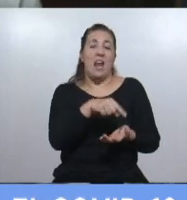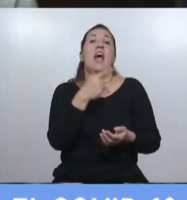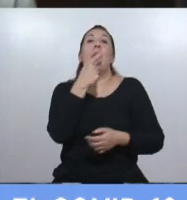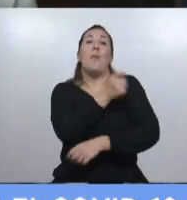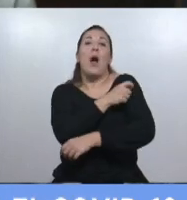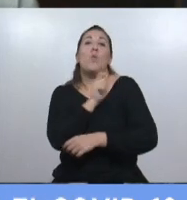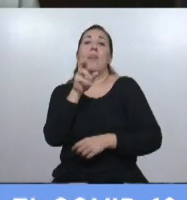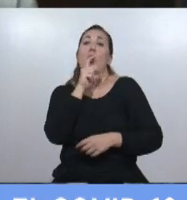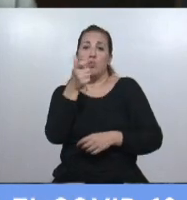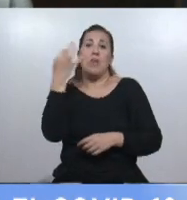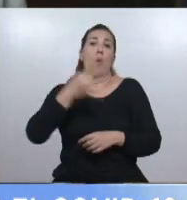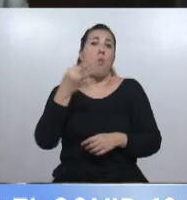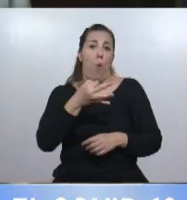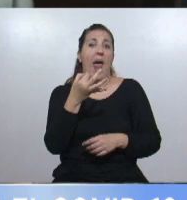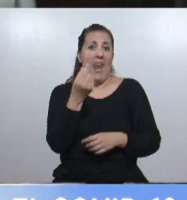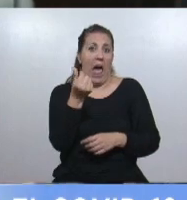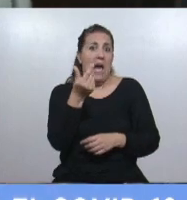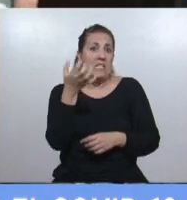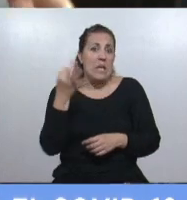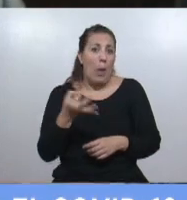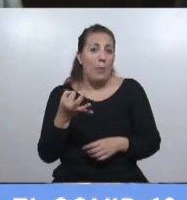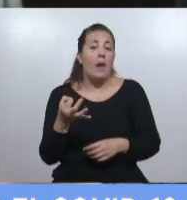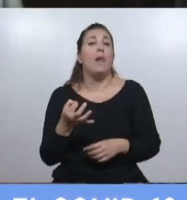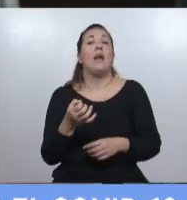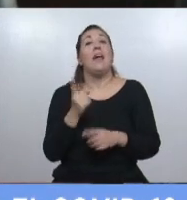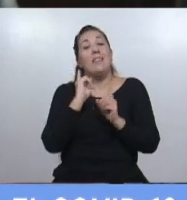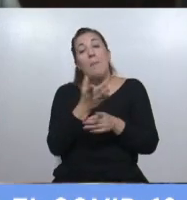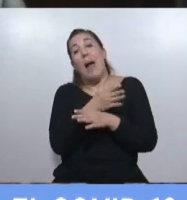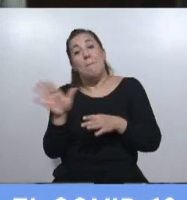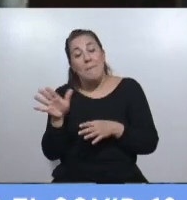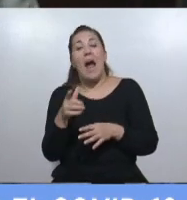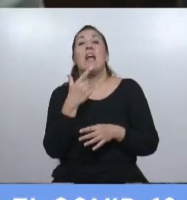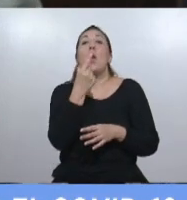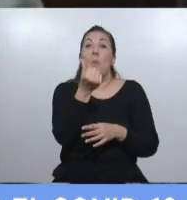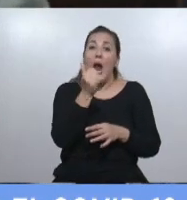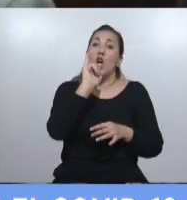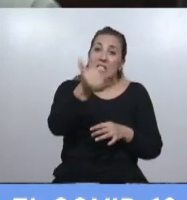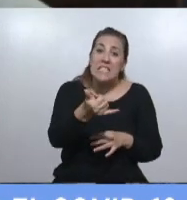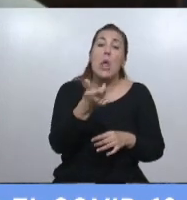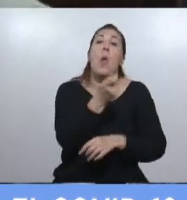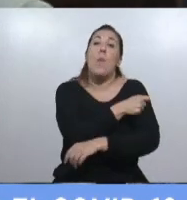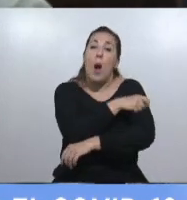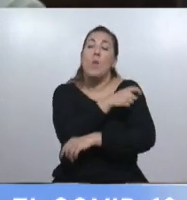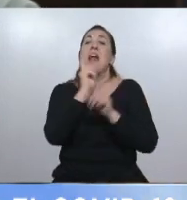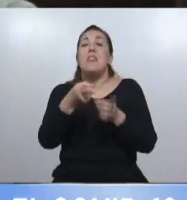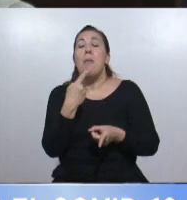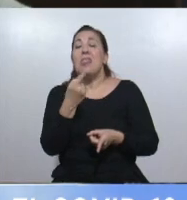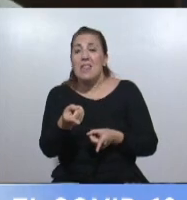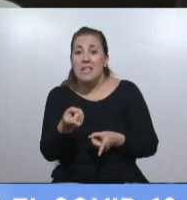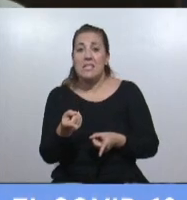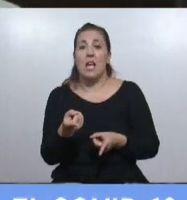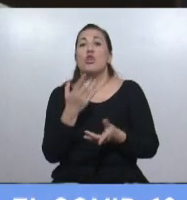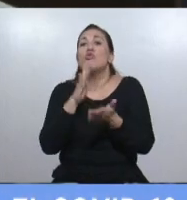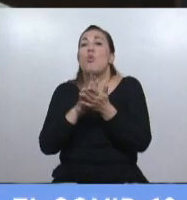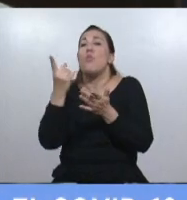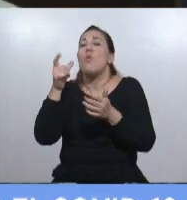eran buenas y servían, de Lancet, además de validar las vacunas Sputnik, también dijo sobre